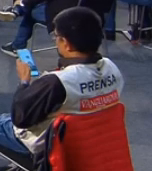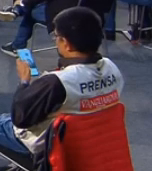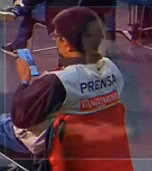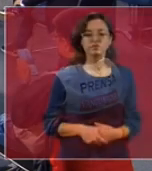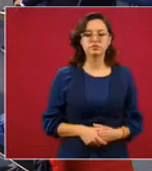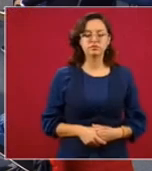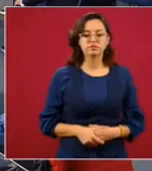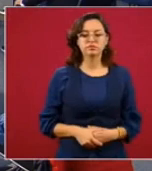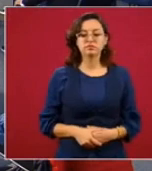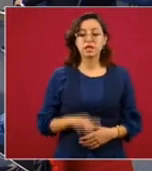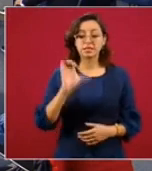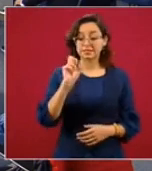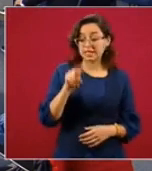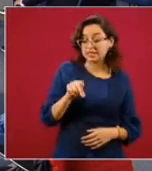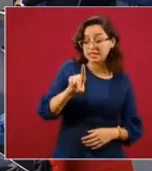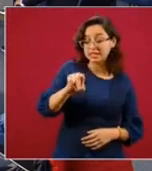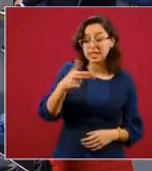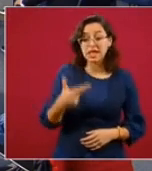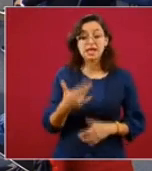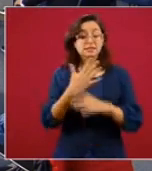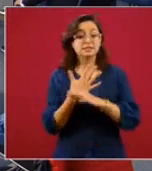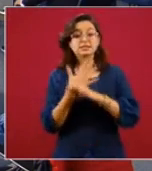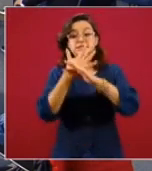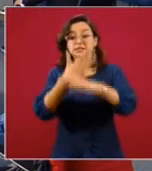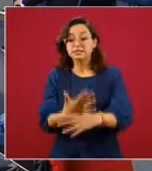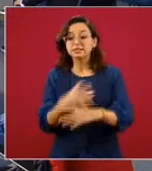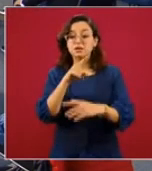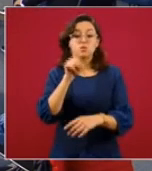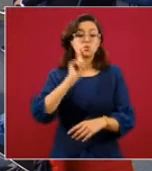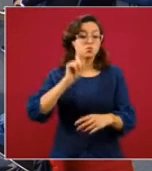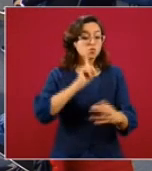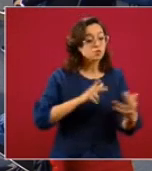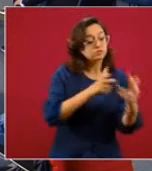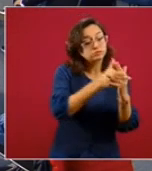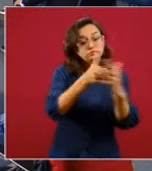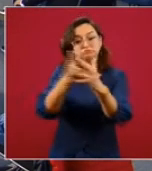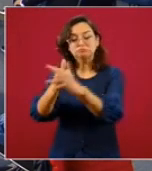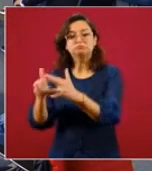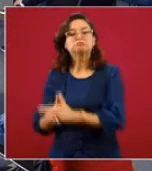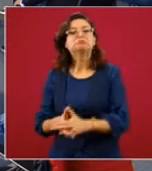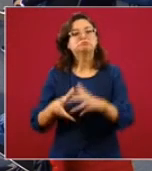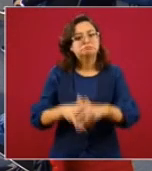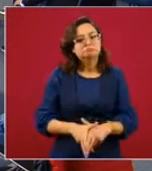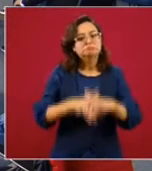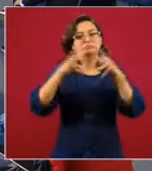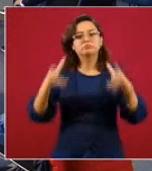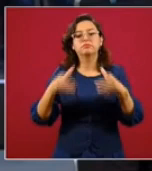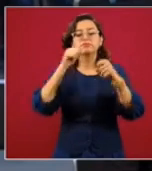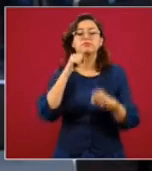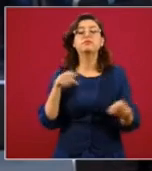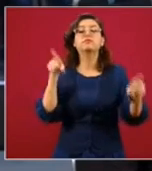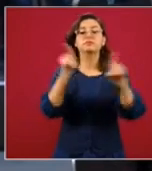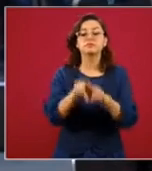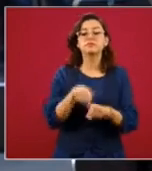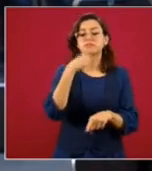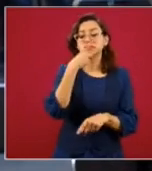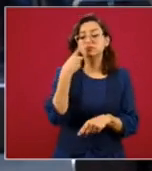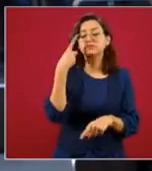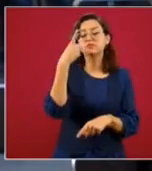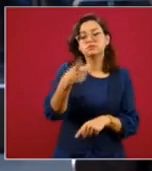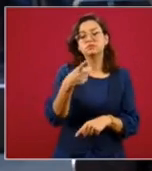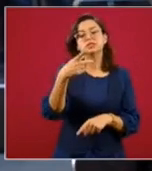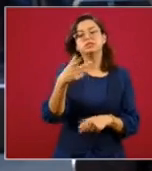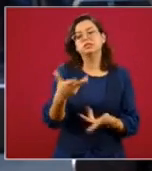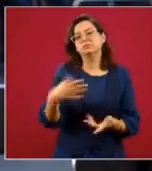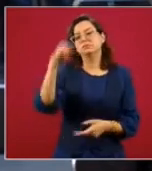informó que advirtió que hay un grave incremento en el número de asesinatos de mujeres y de hecho aseguró que es erróneo